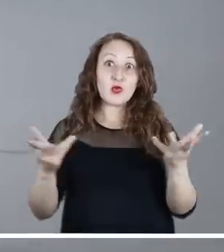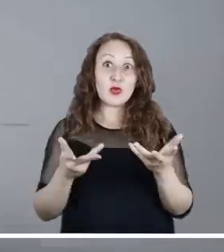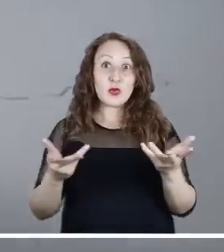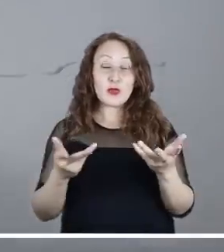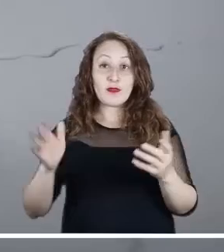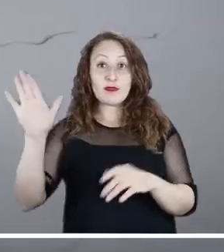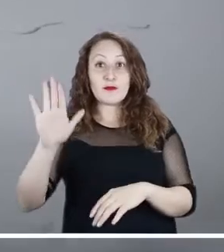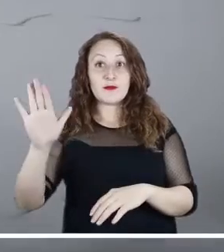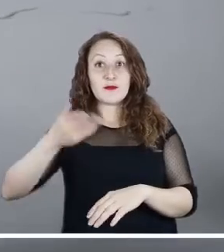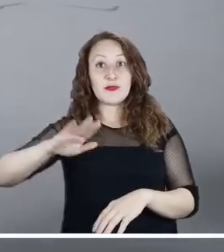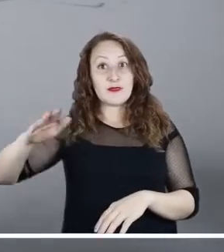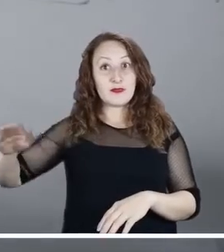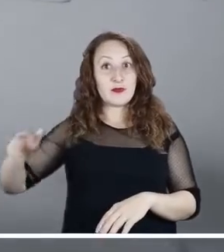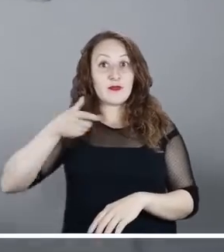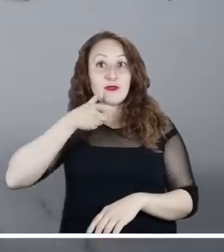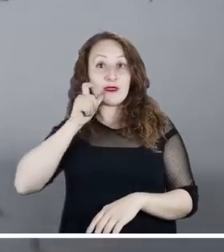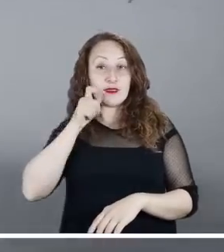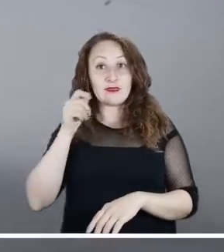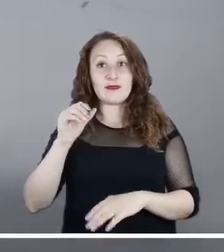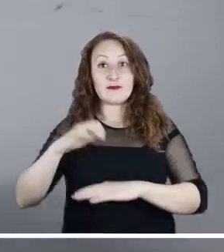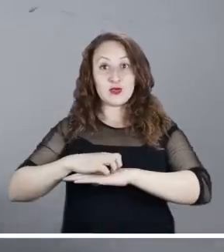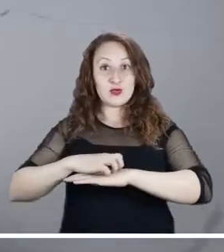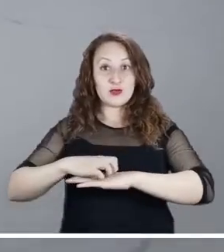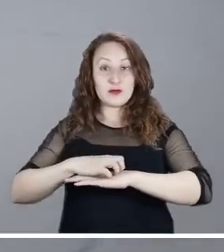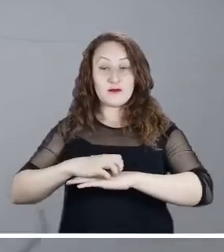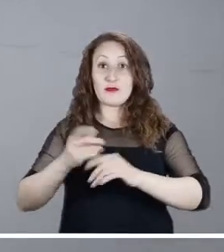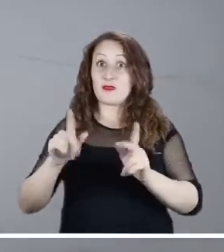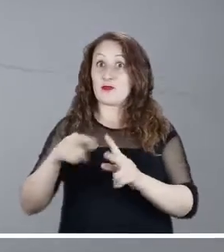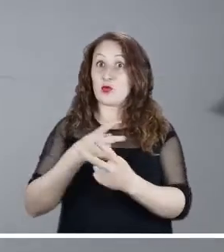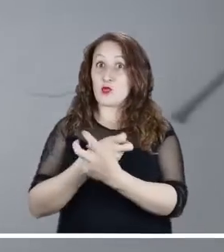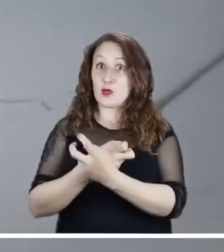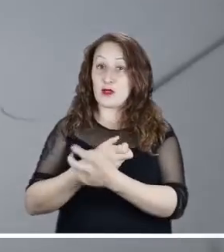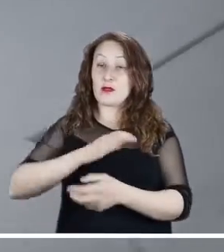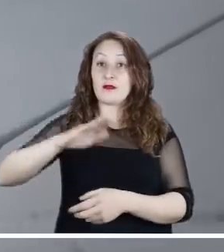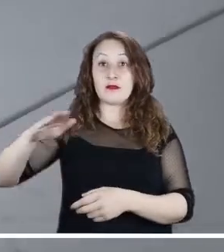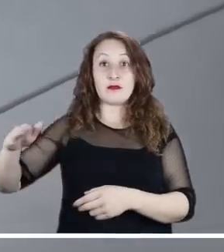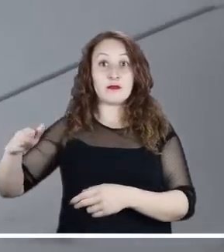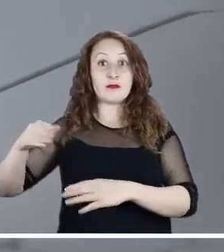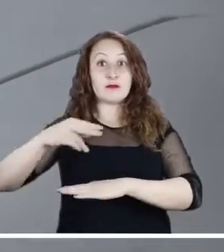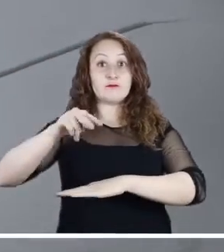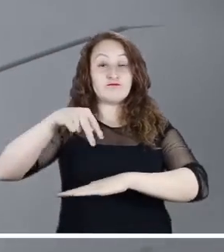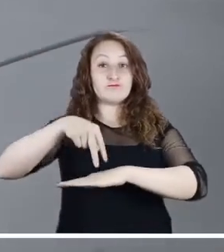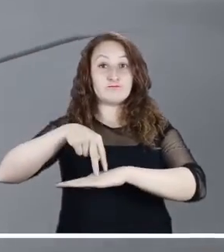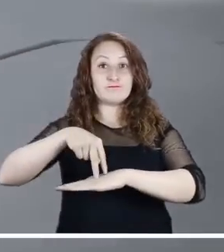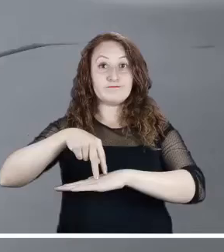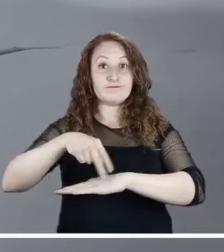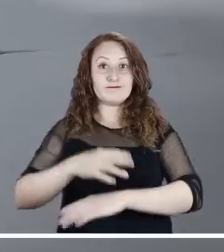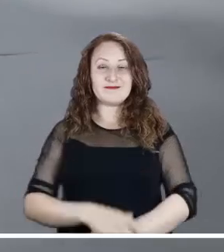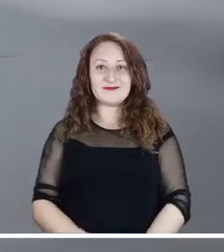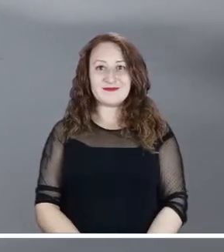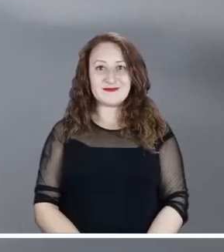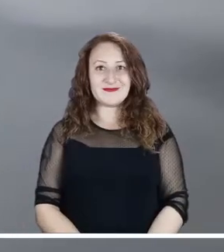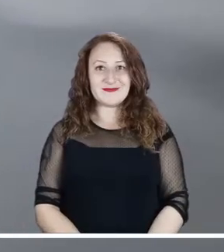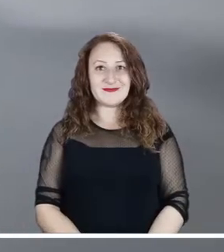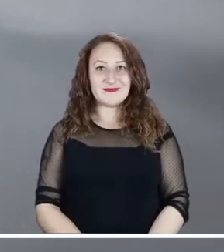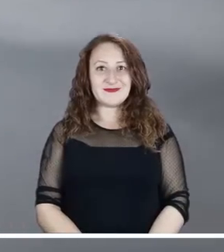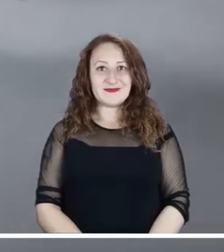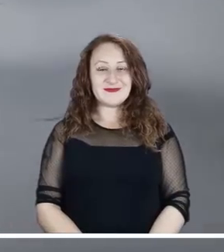Lluvias entre ligeras y moderadas se calculan en los departamentos de Antioquia, Caldas y Tolima, así como en Huila y las montañas de Nariño.